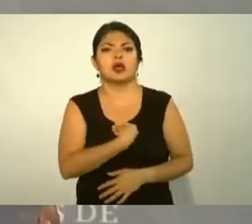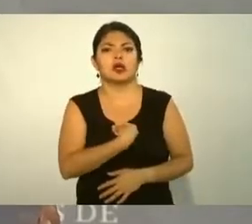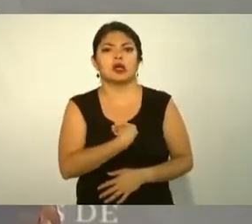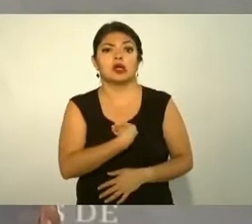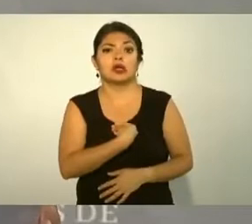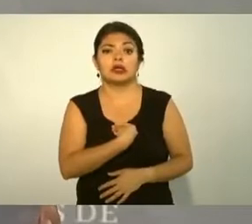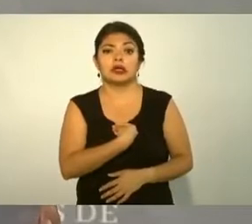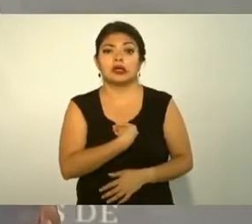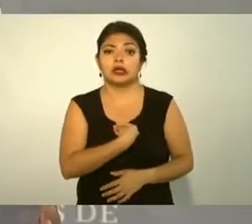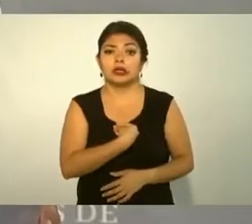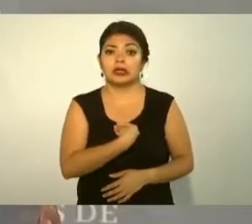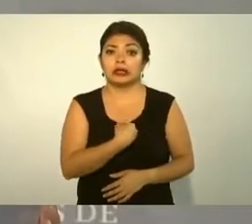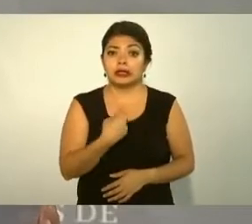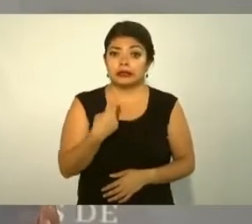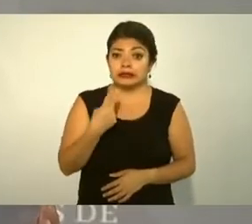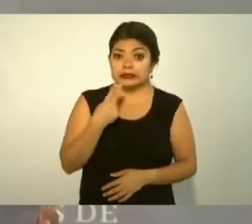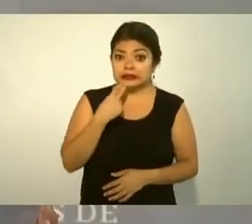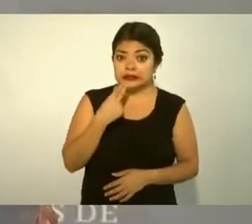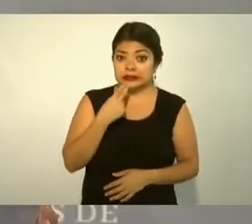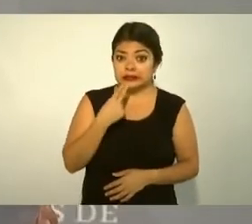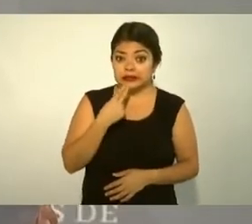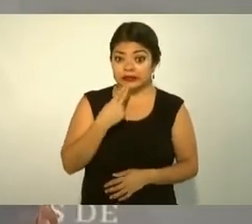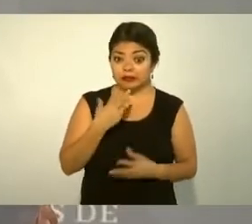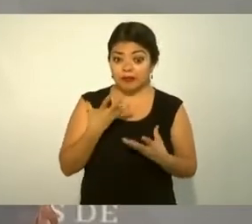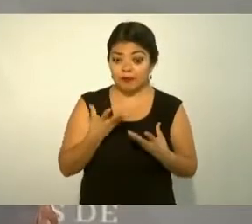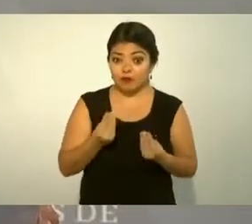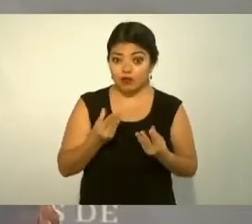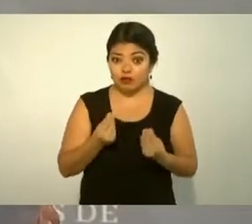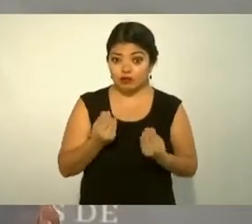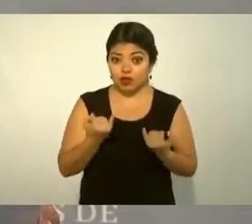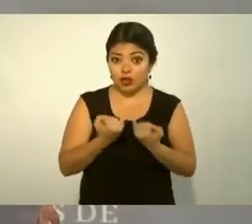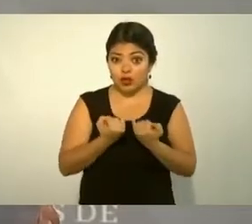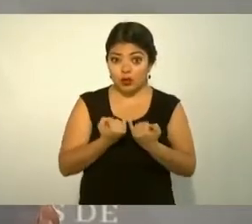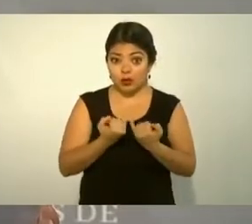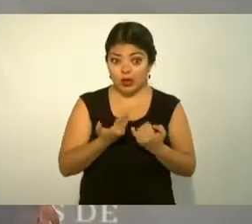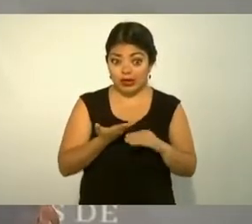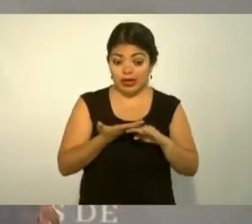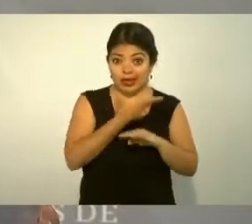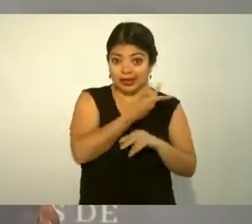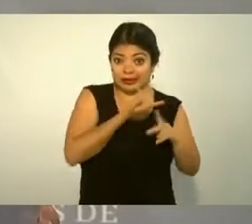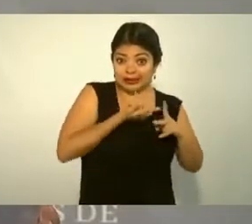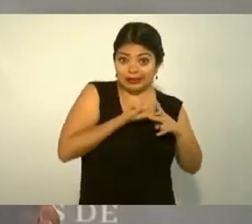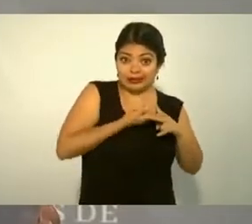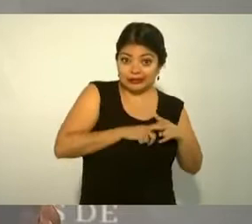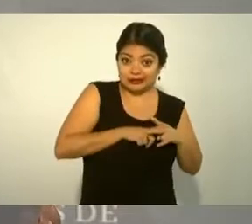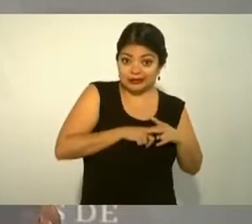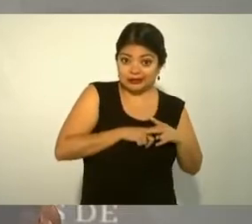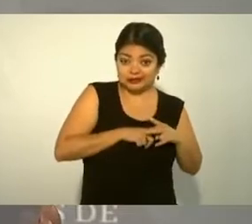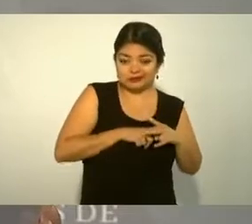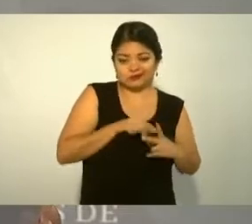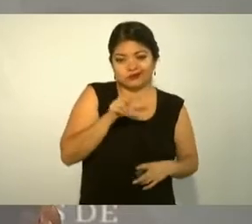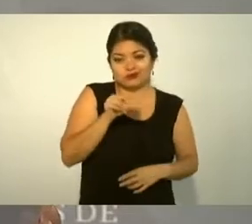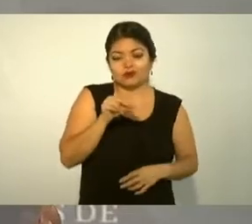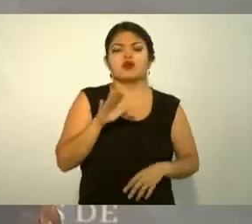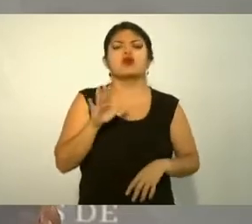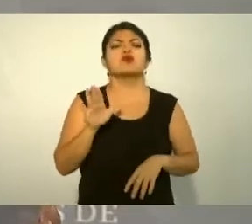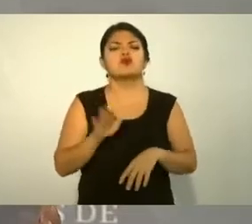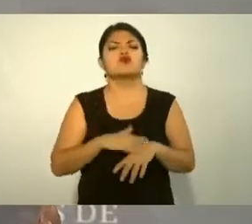tanto como al principio porque antes